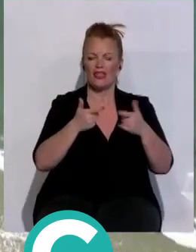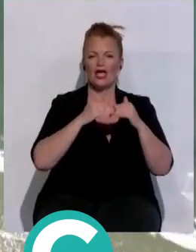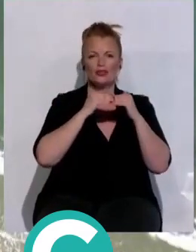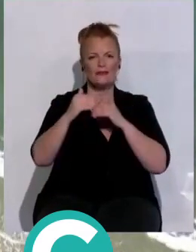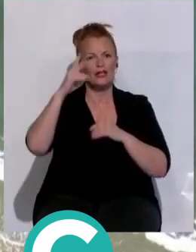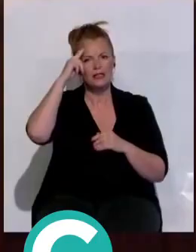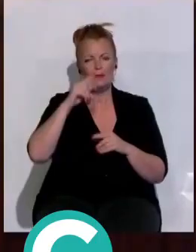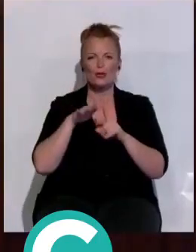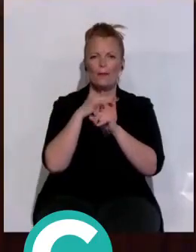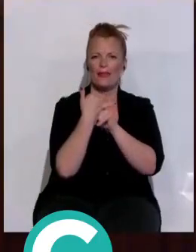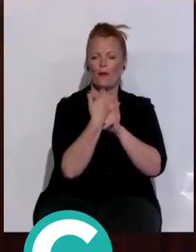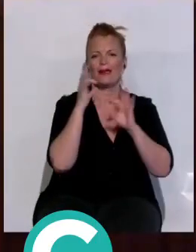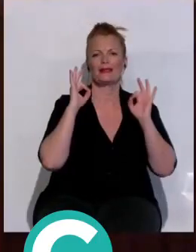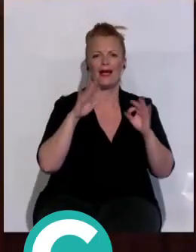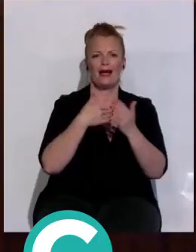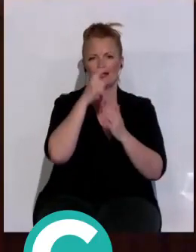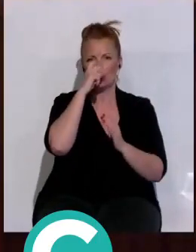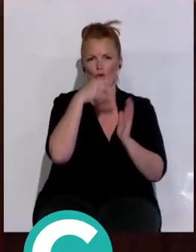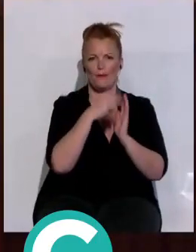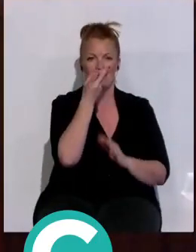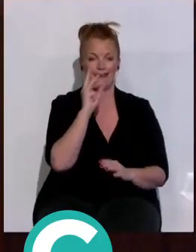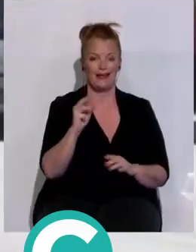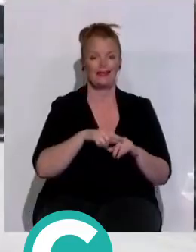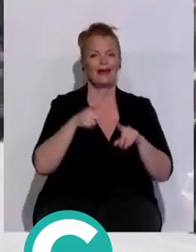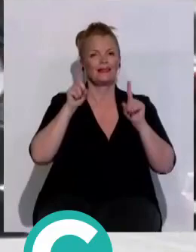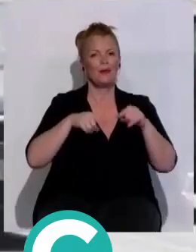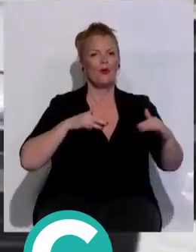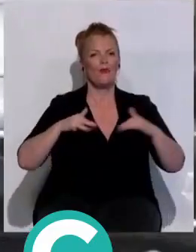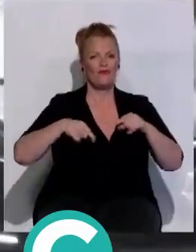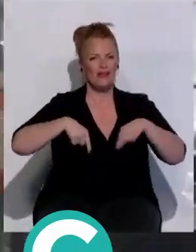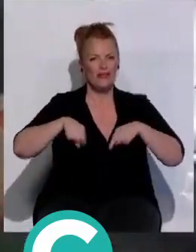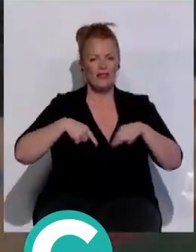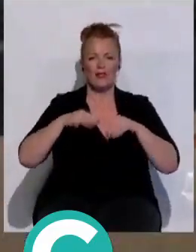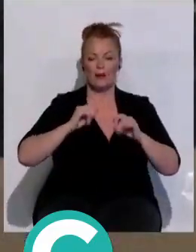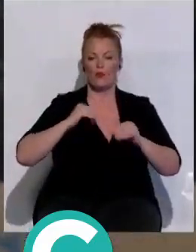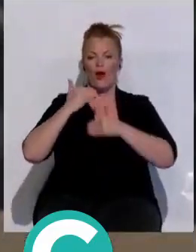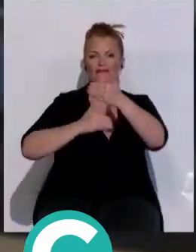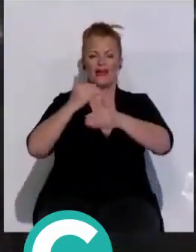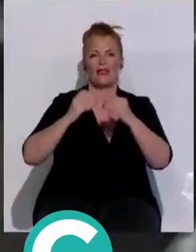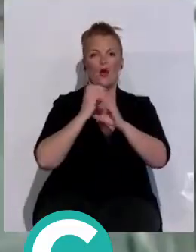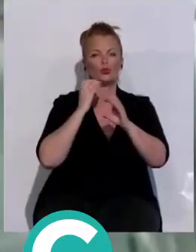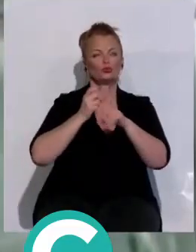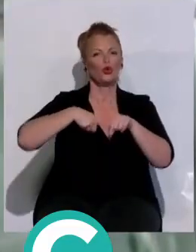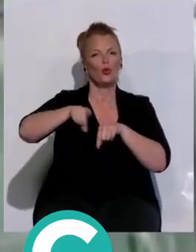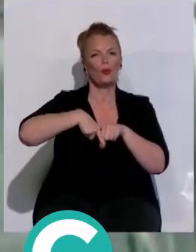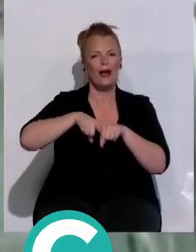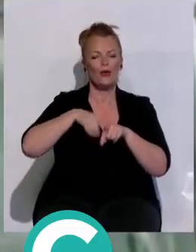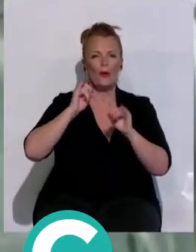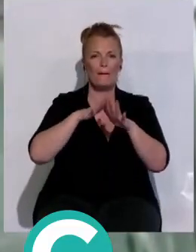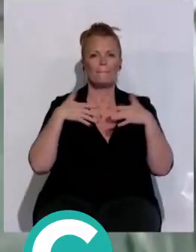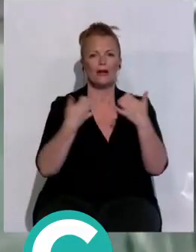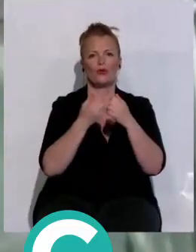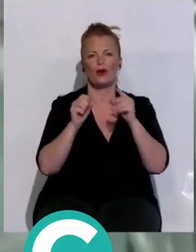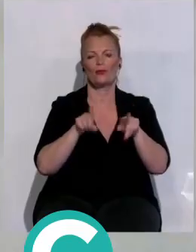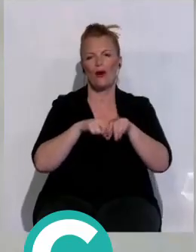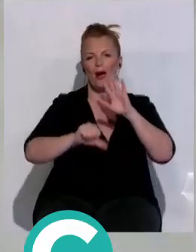medioambiente hasta 2030. En materia de movilidad y para avanzar en el nuevo contrato pendiente de autobuses urbanos, el Pleno ha aprobado la